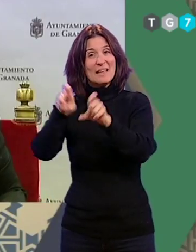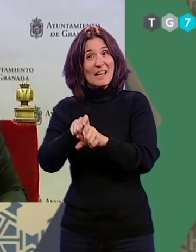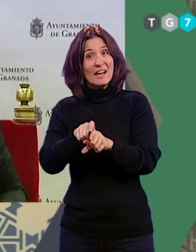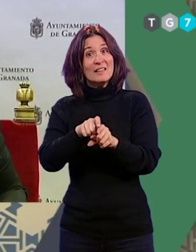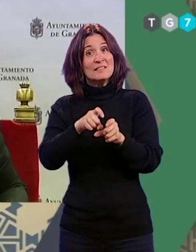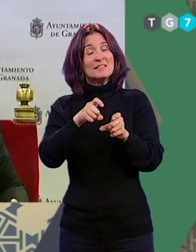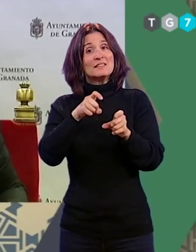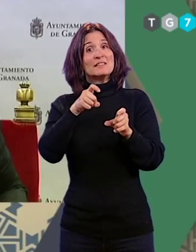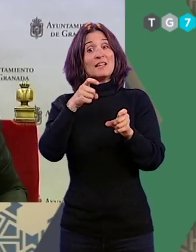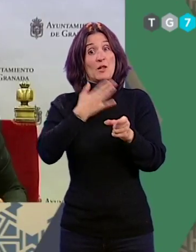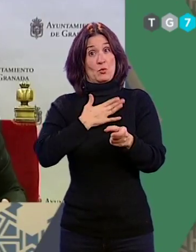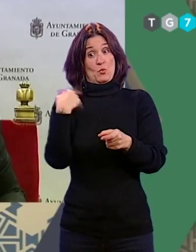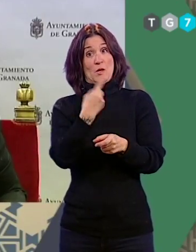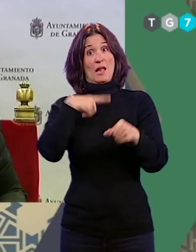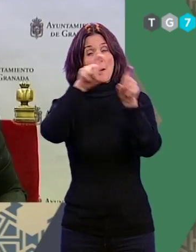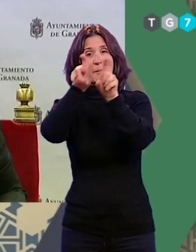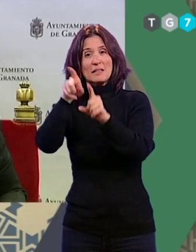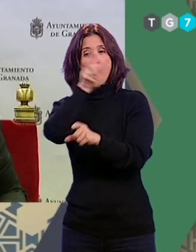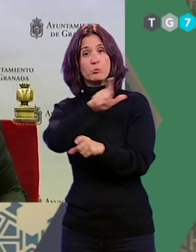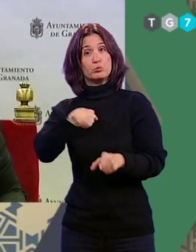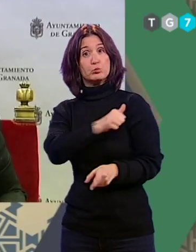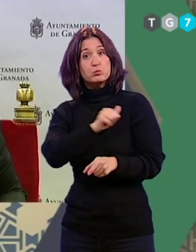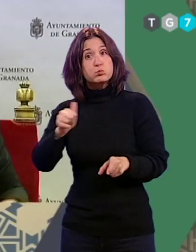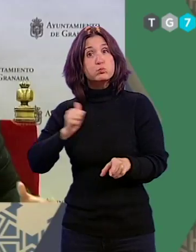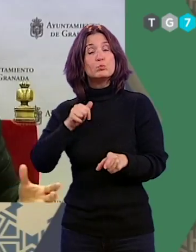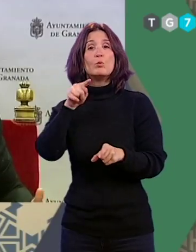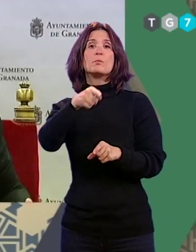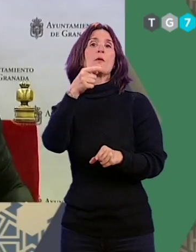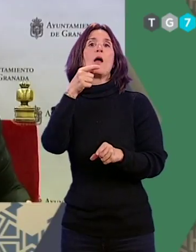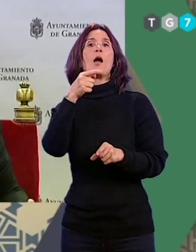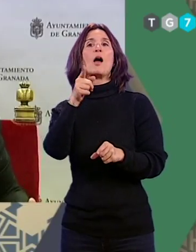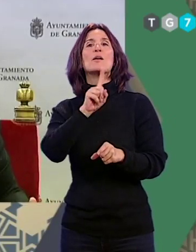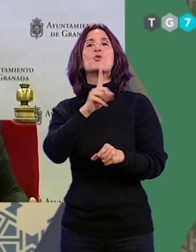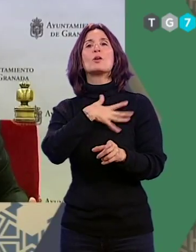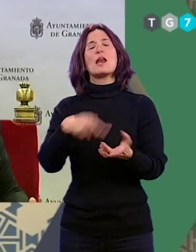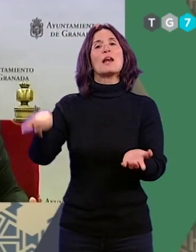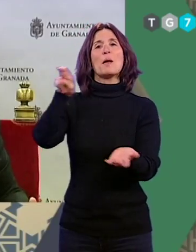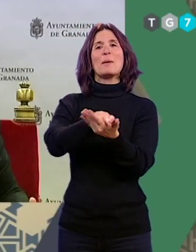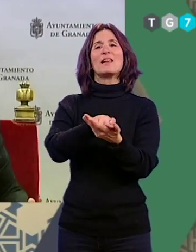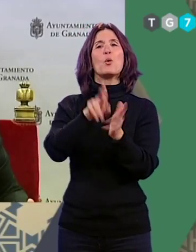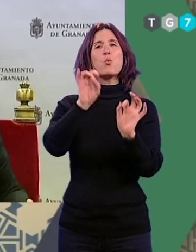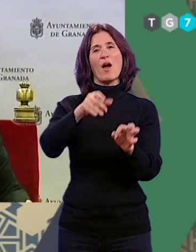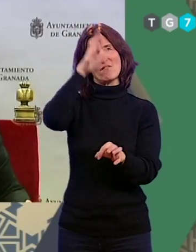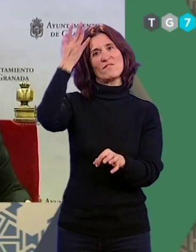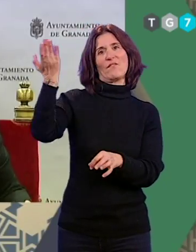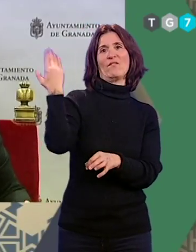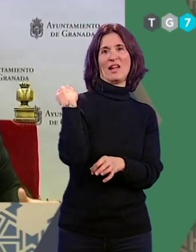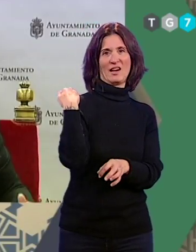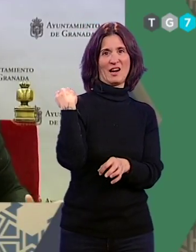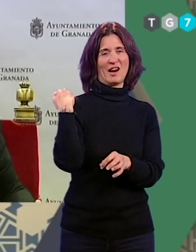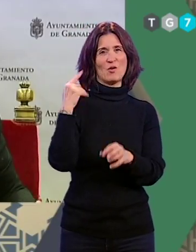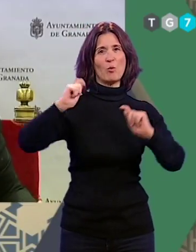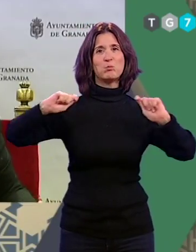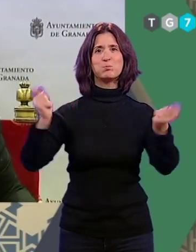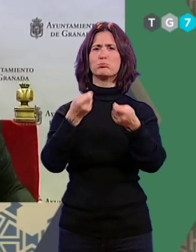nuestra empresa, a nuestros autónomos, de tal forma que no se vuelva a repetir la situación que se dio en el verano pasado, cuando se